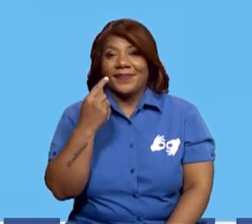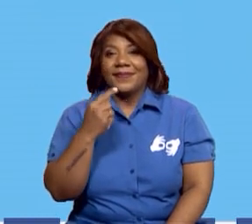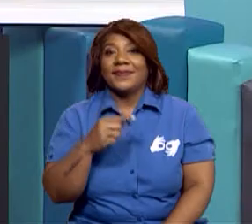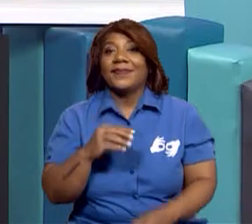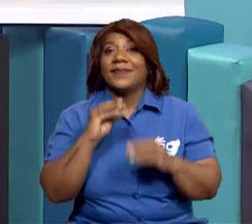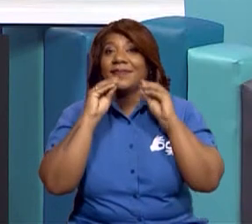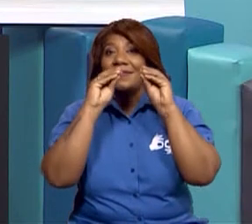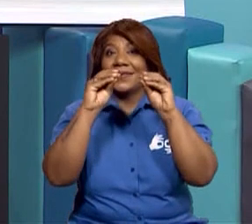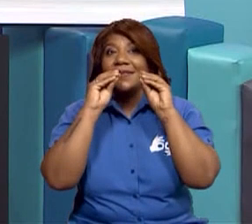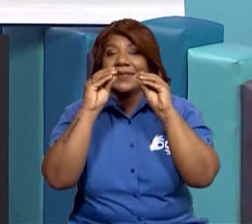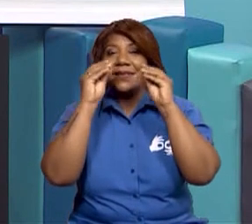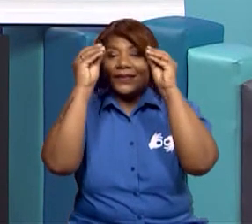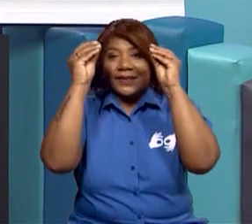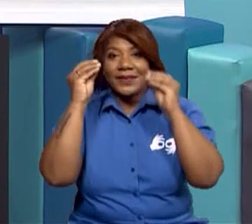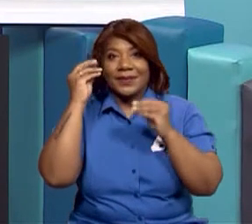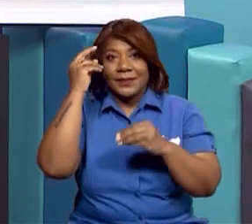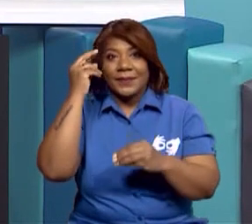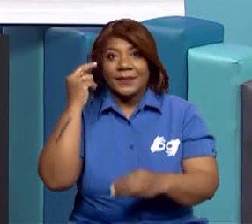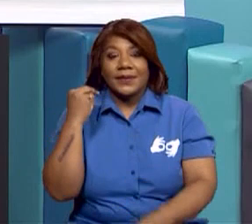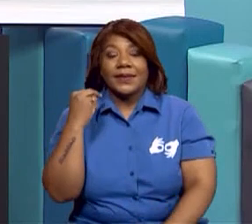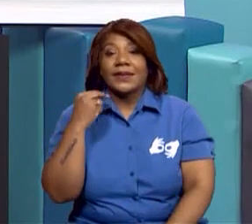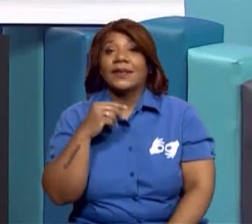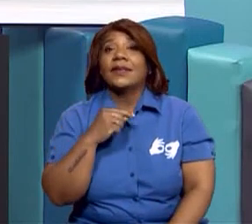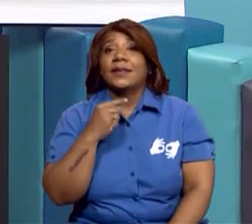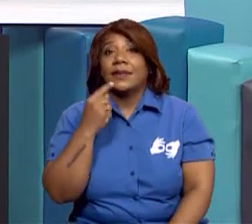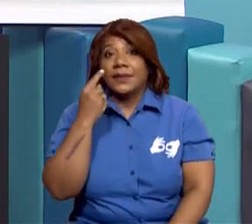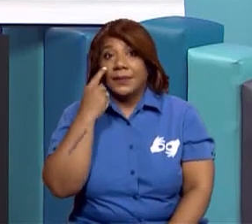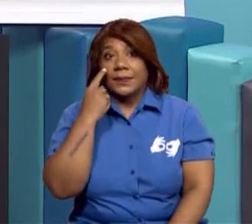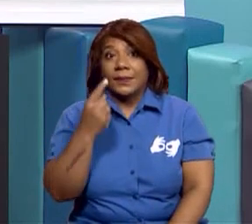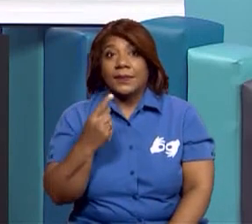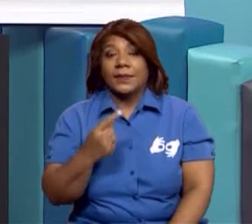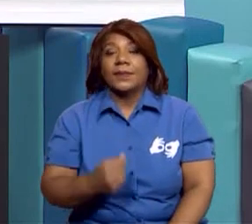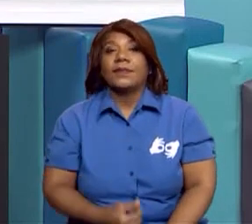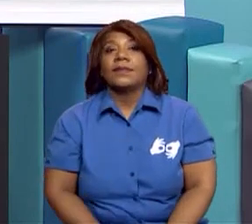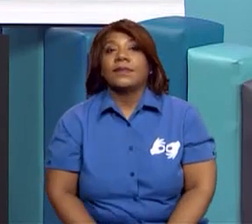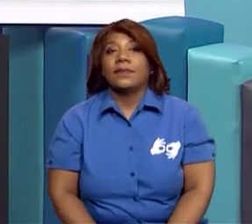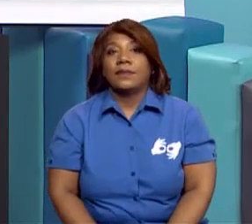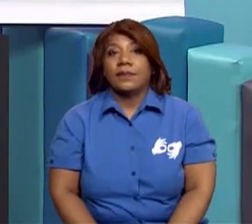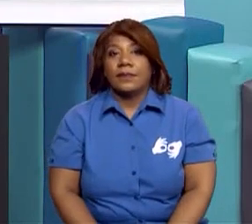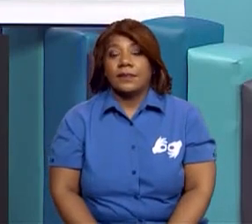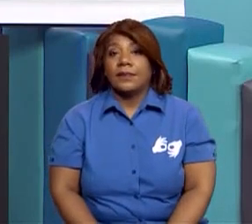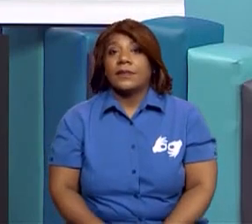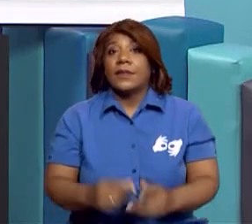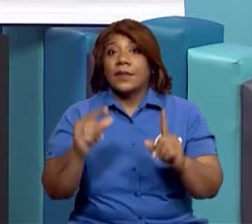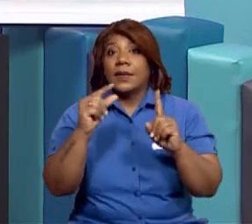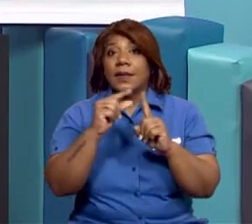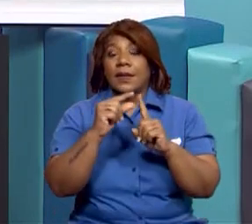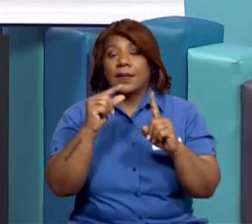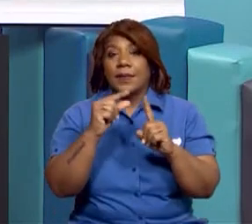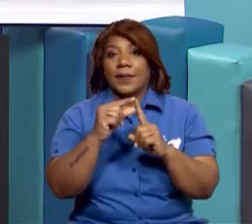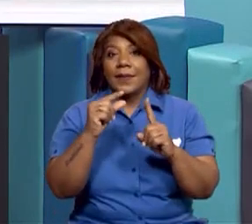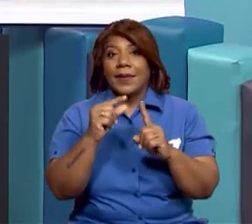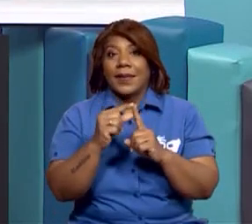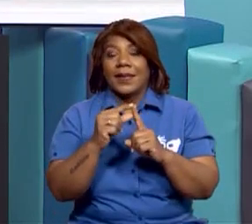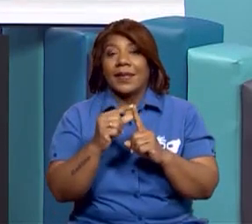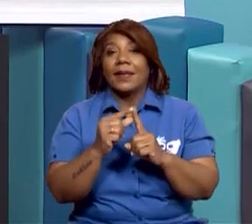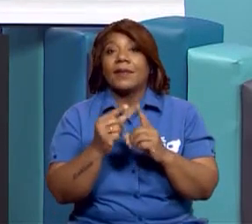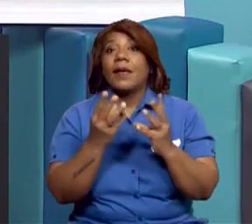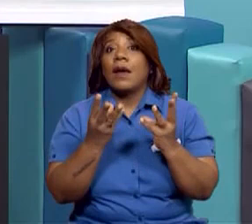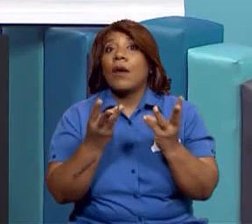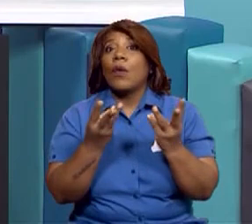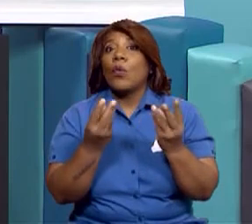enseñé que se realiza esta actividad. Vamos a tomar una palabra y hay que contar